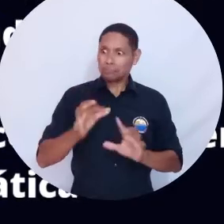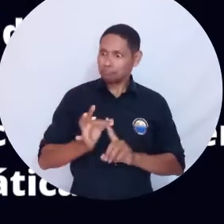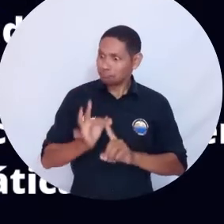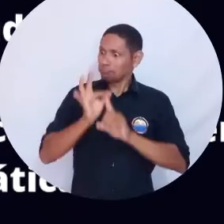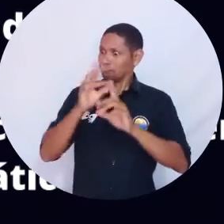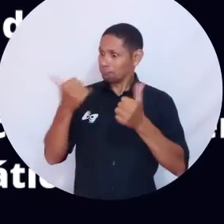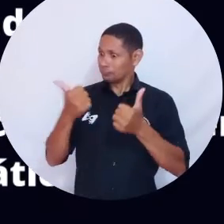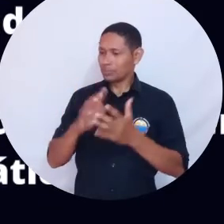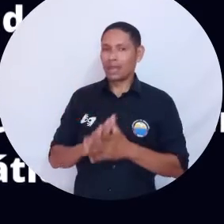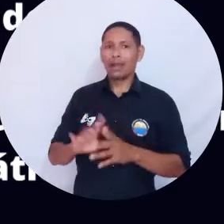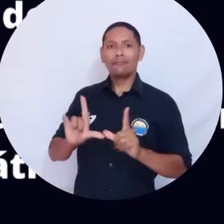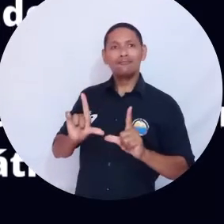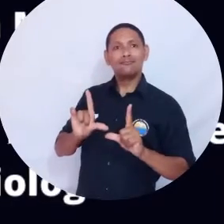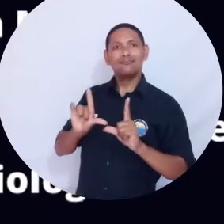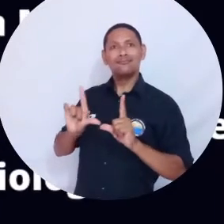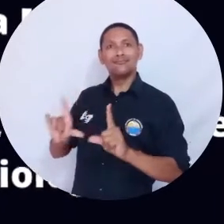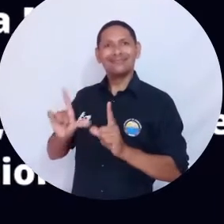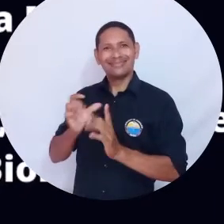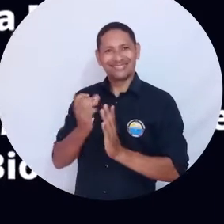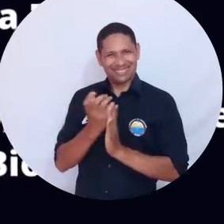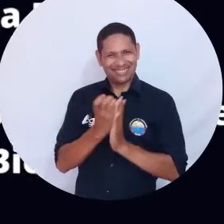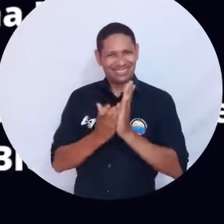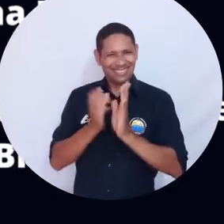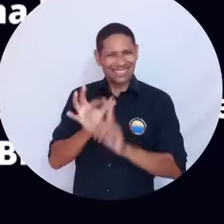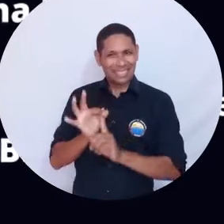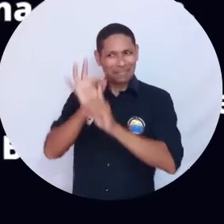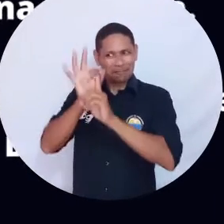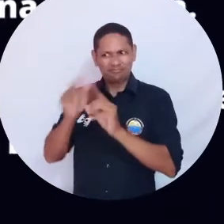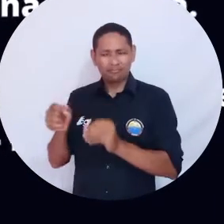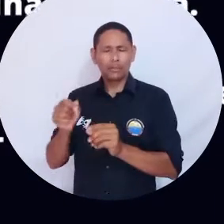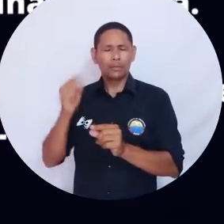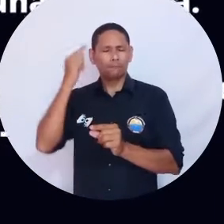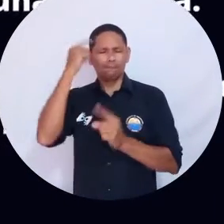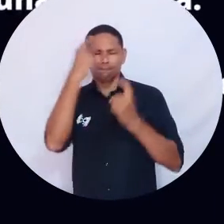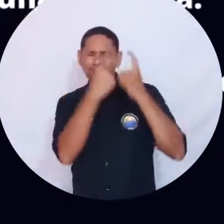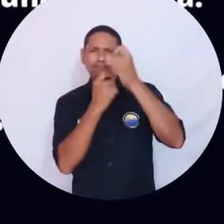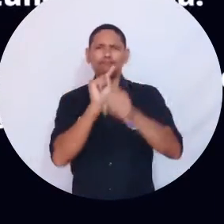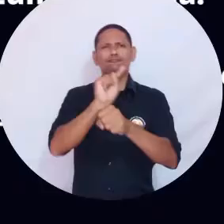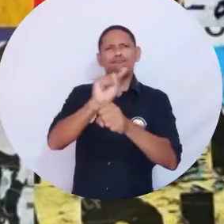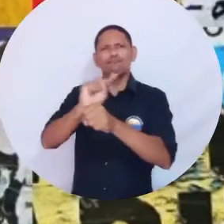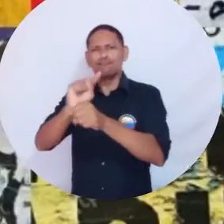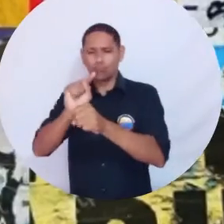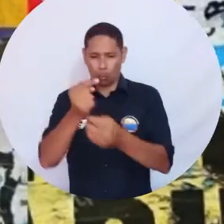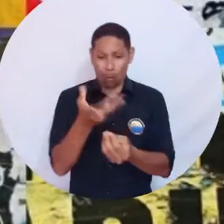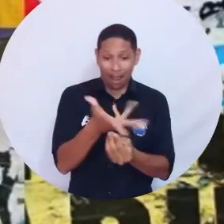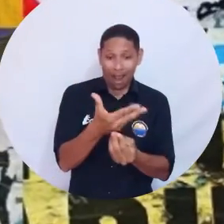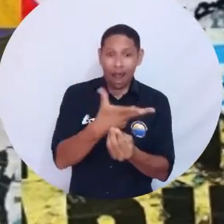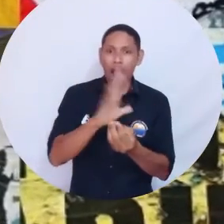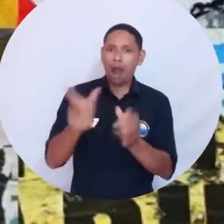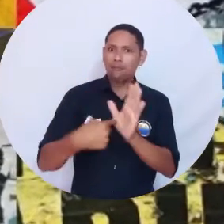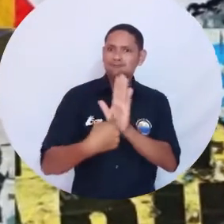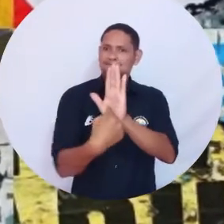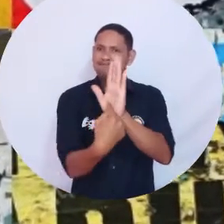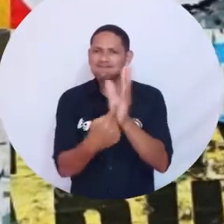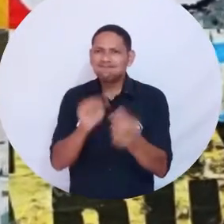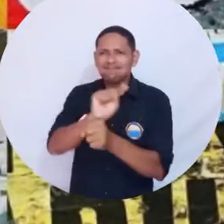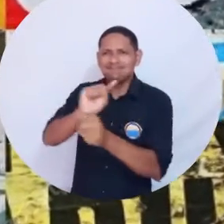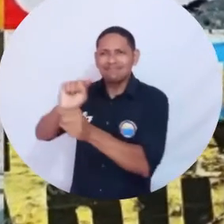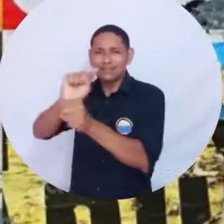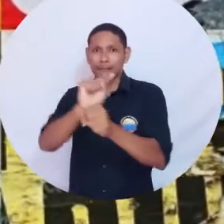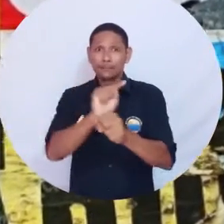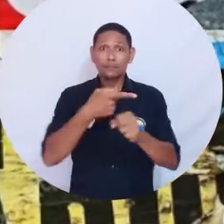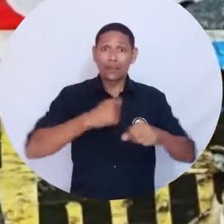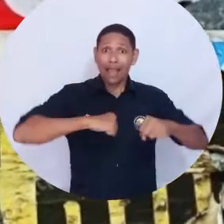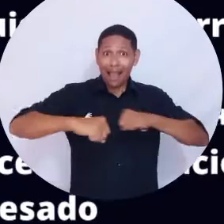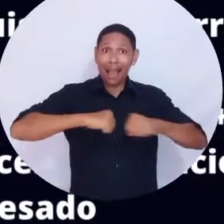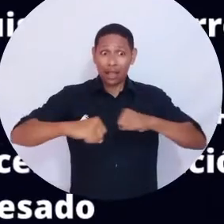participantes destacados que usaron su creatividad y pensamiento crítico para expresar con el arte su postura ante la coyuntura nacional. Sobre